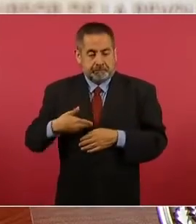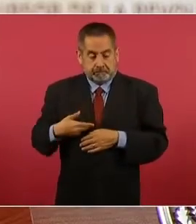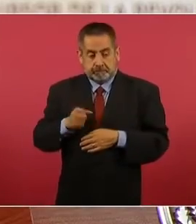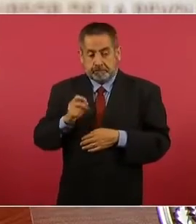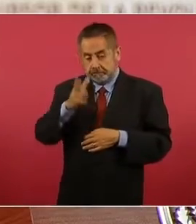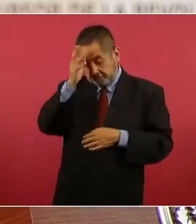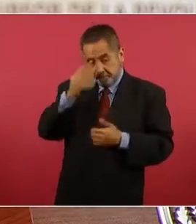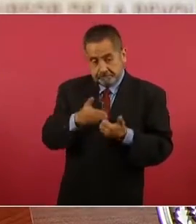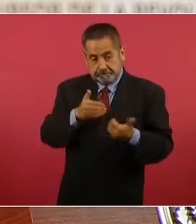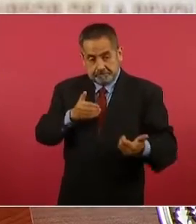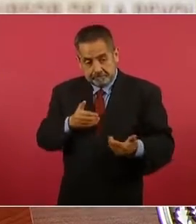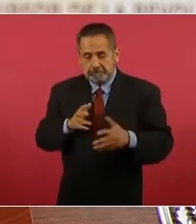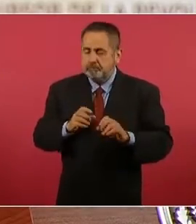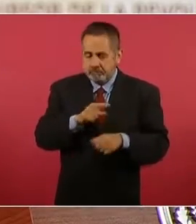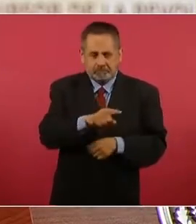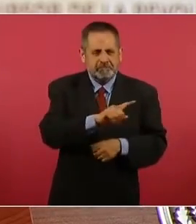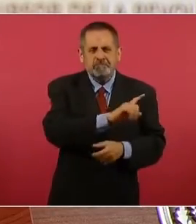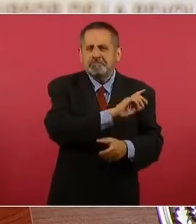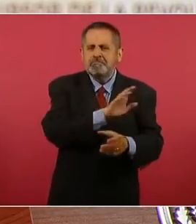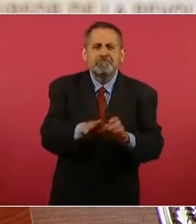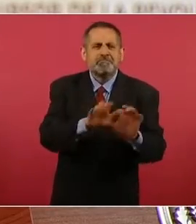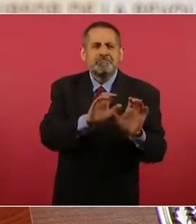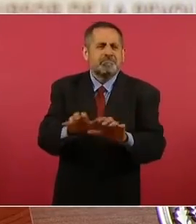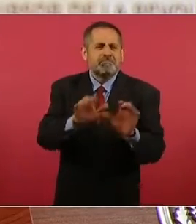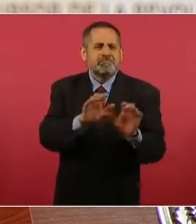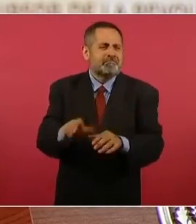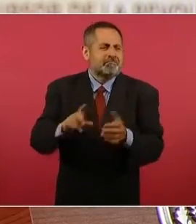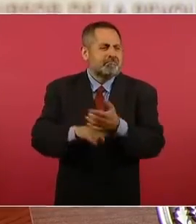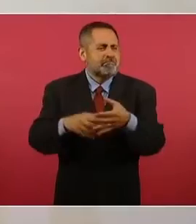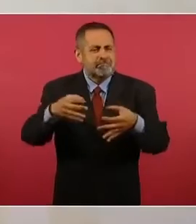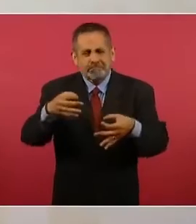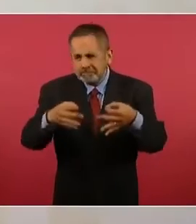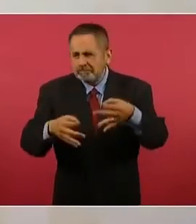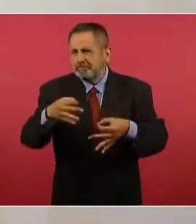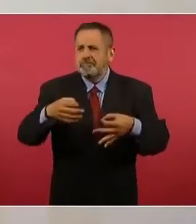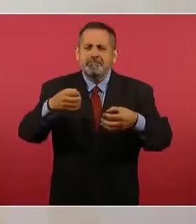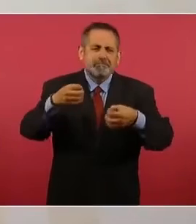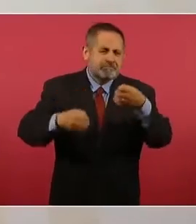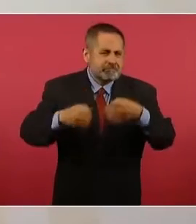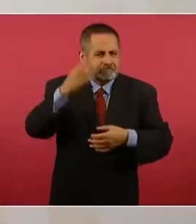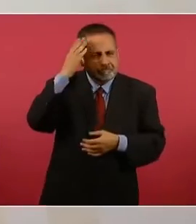los jueces, los jueces, magistrados, ministros,